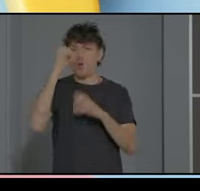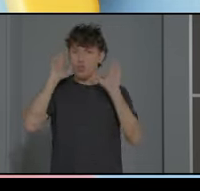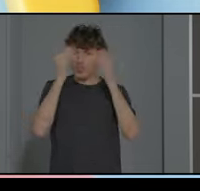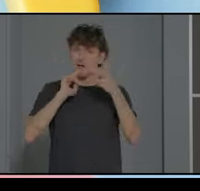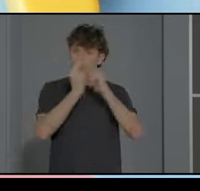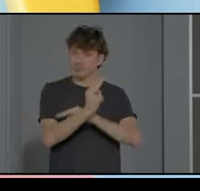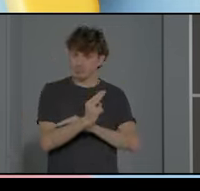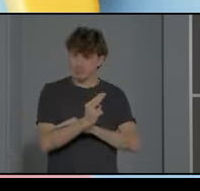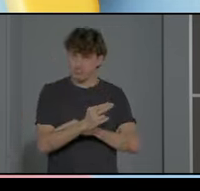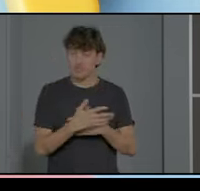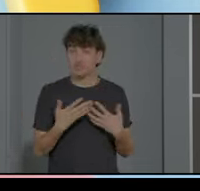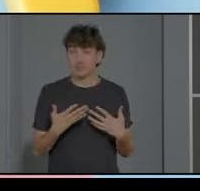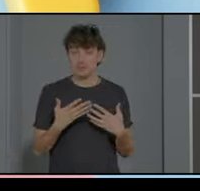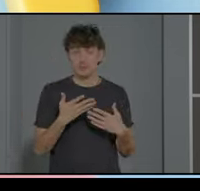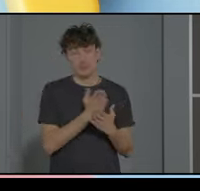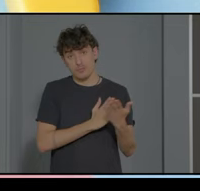Por otro lado,